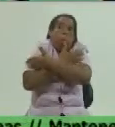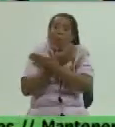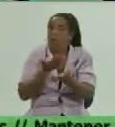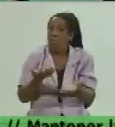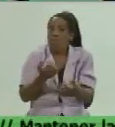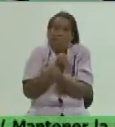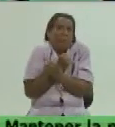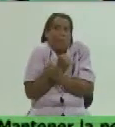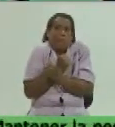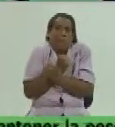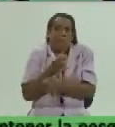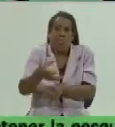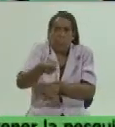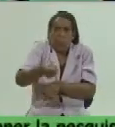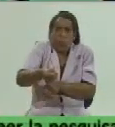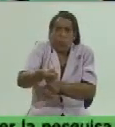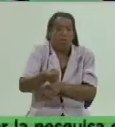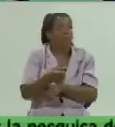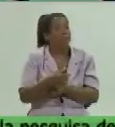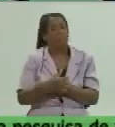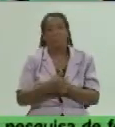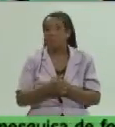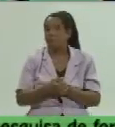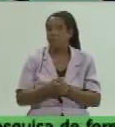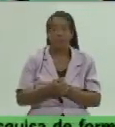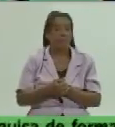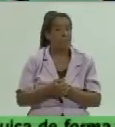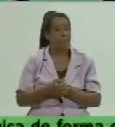apretarnos las manos o apretarnos como siempre